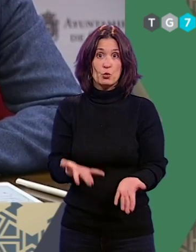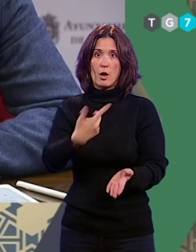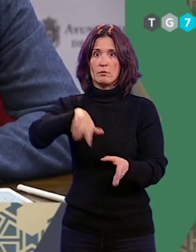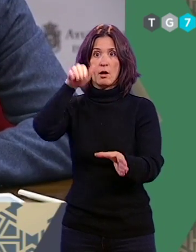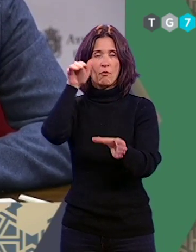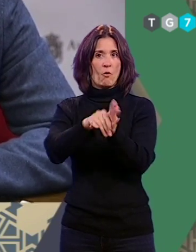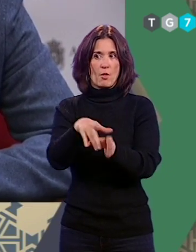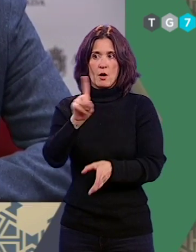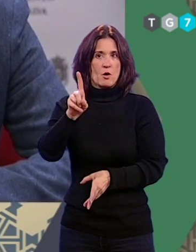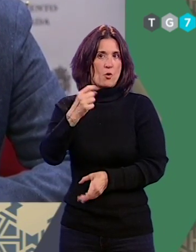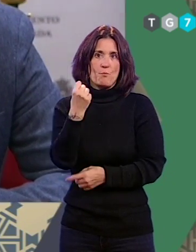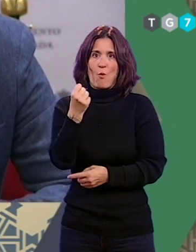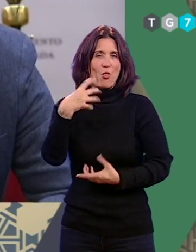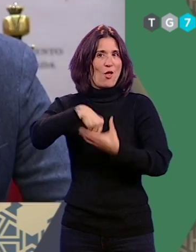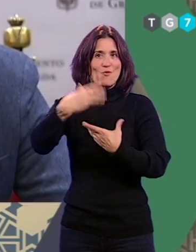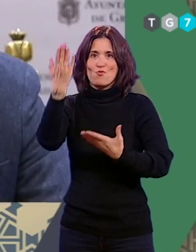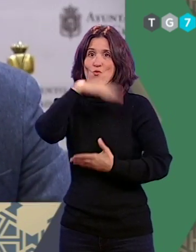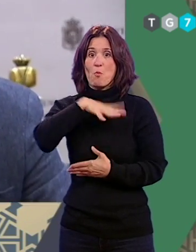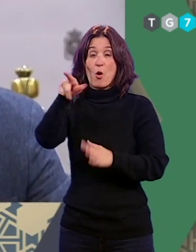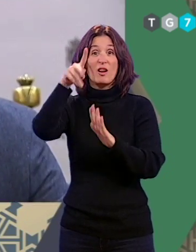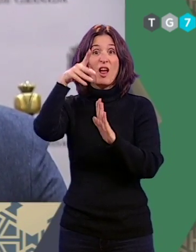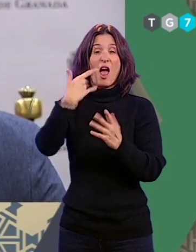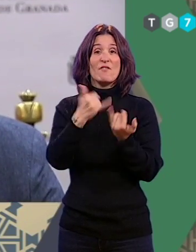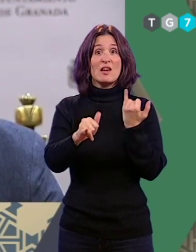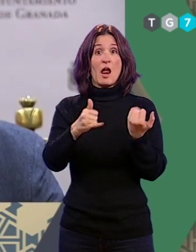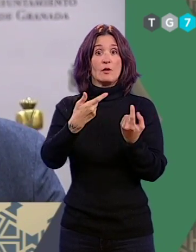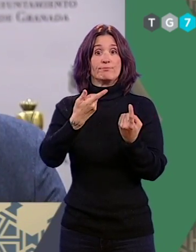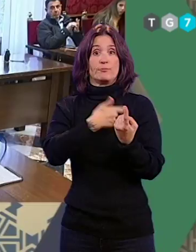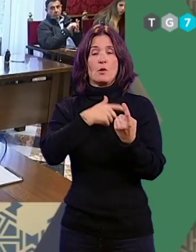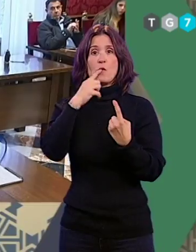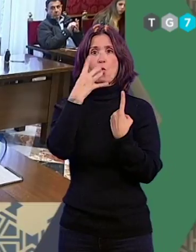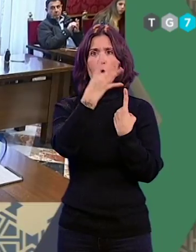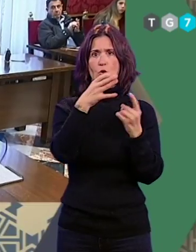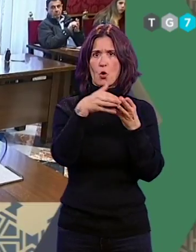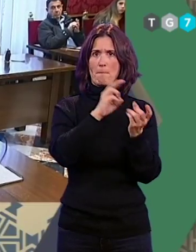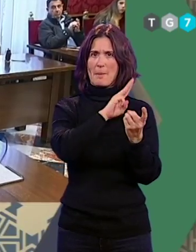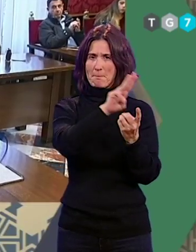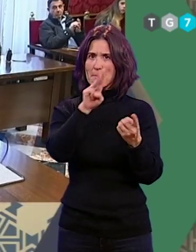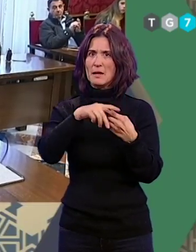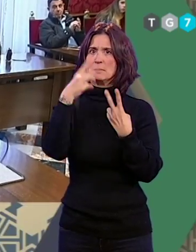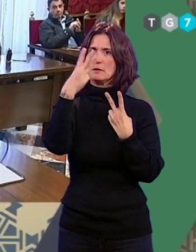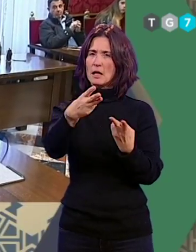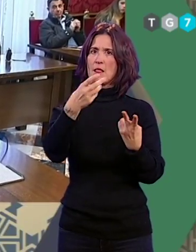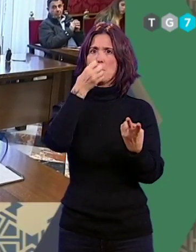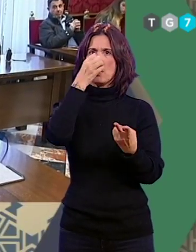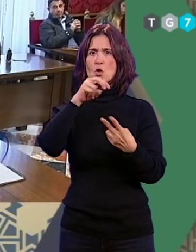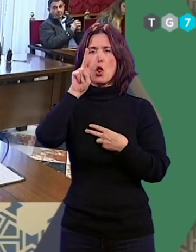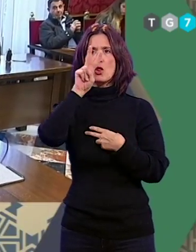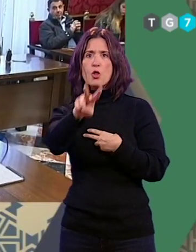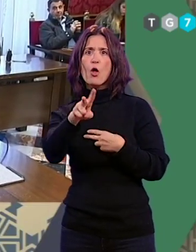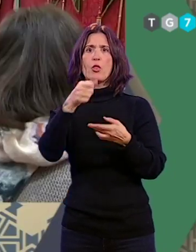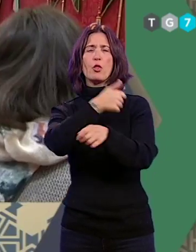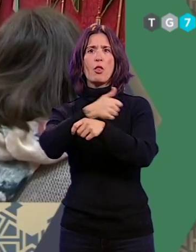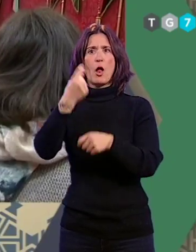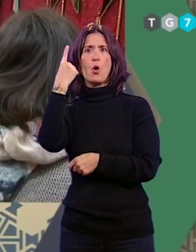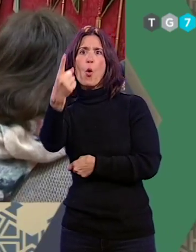no es ponderado en unas comisiones que estarían formadas por cuatro concejales del PP, tres del PSOE, dos de Ciudadanos y uno de Damos